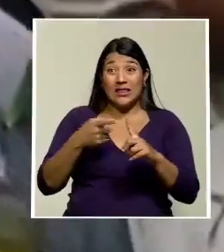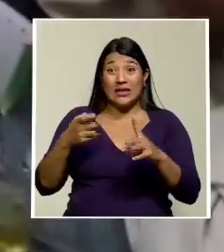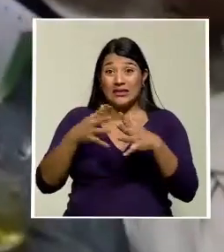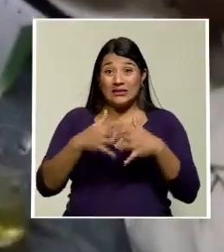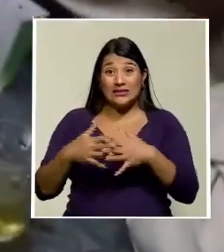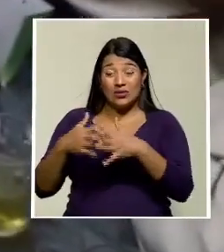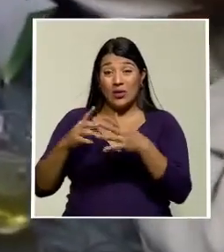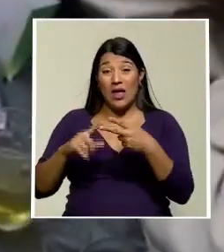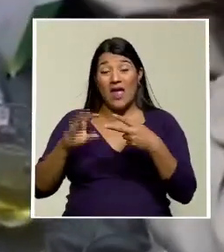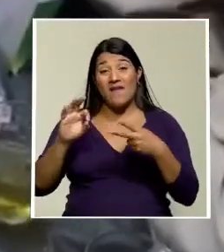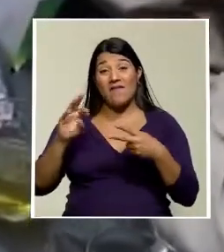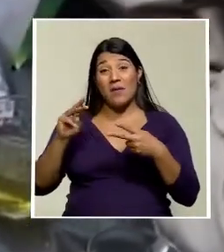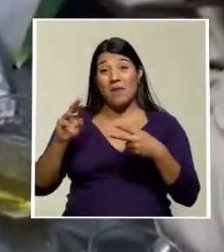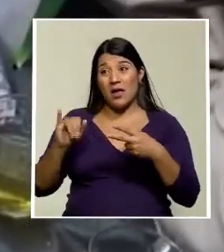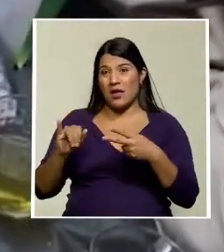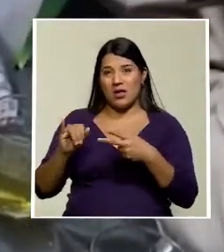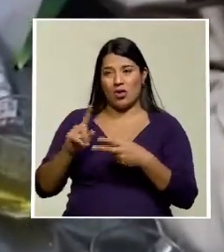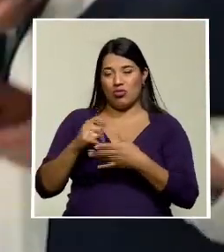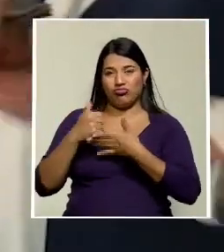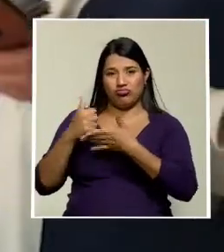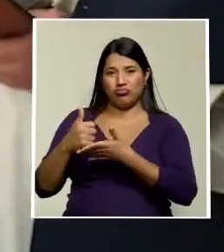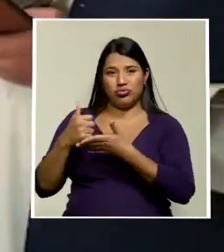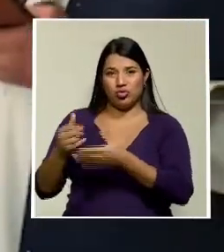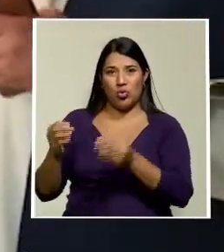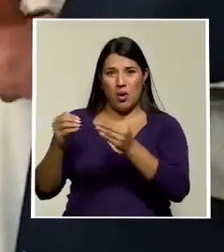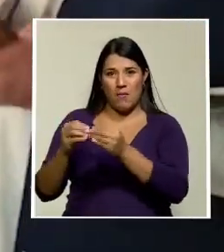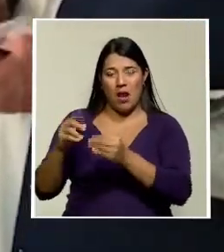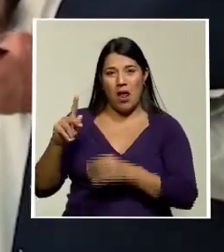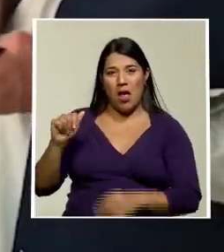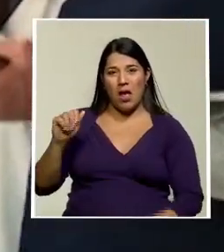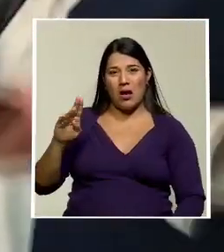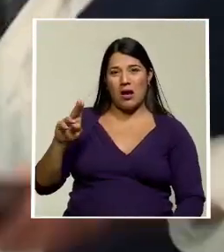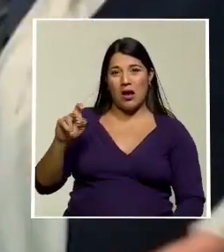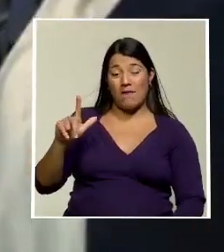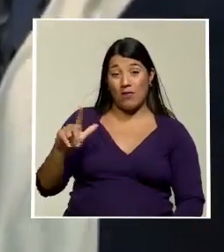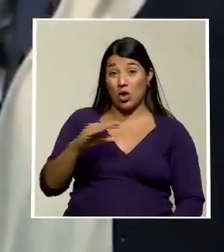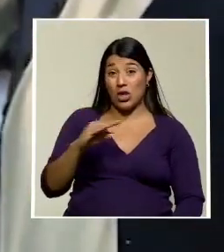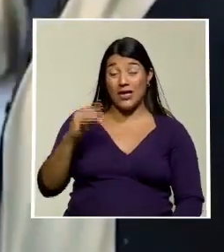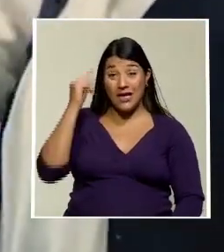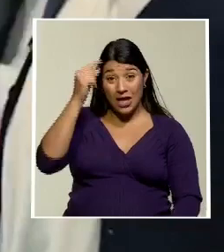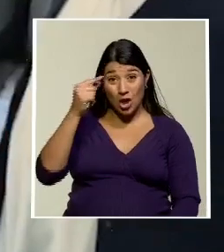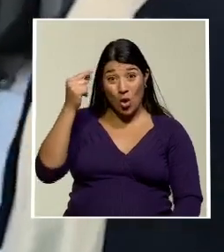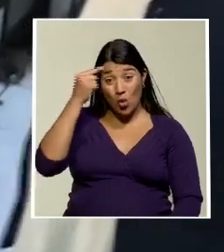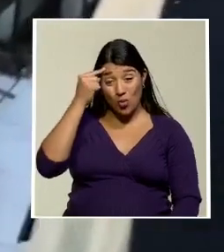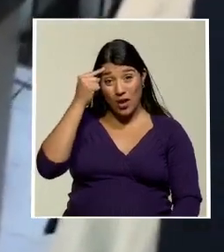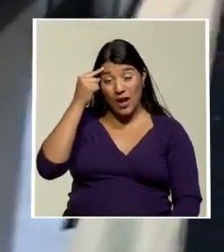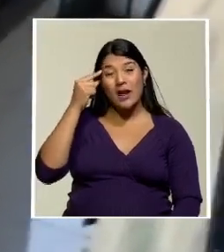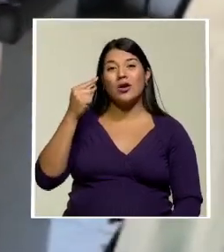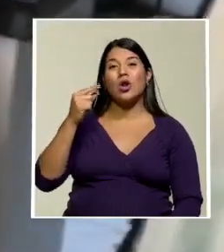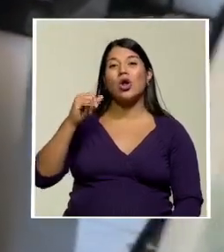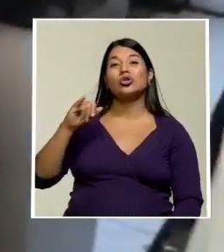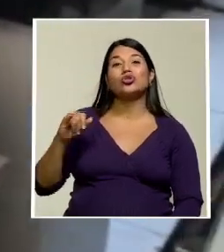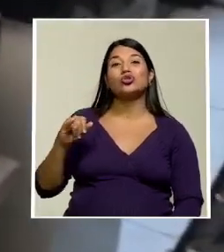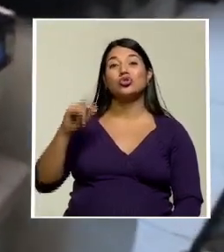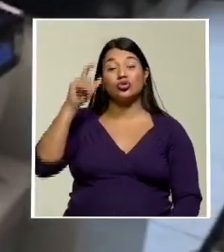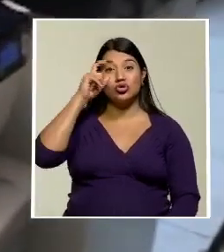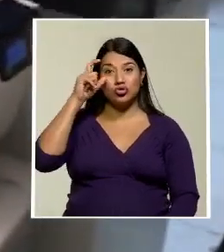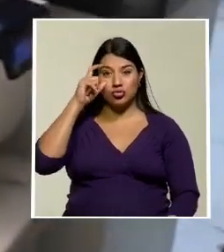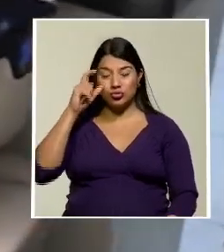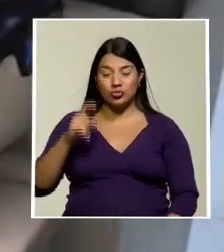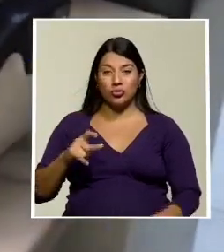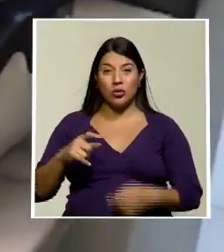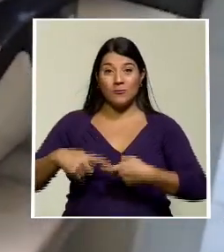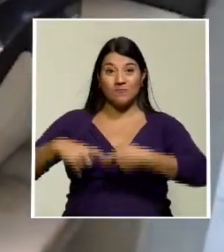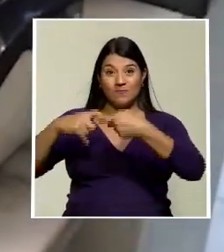y el FMI cortaron el acceso de Kabul a fondos internacionales y el gobierno de Joe Biden congelará las reservas afganas en los bancos